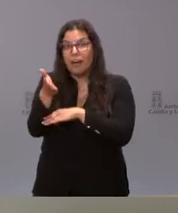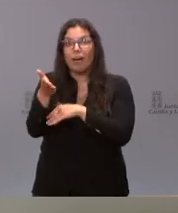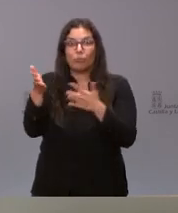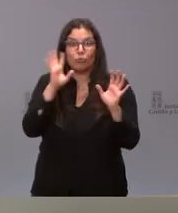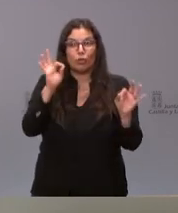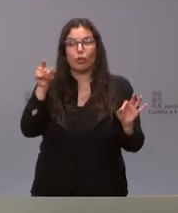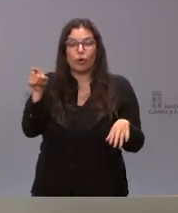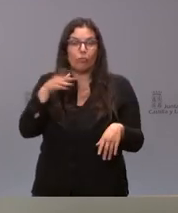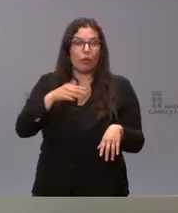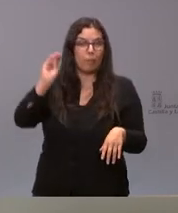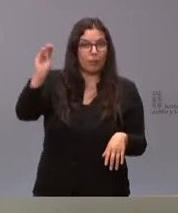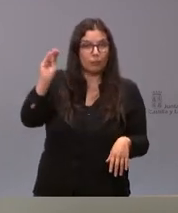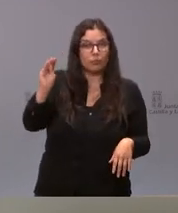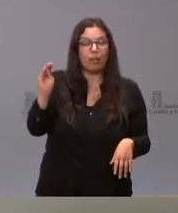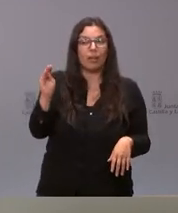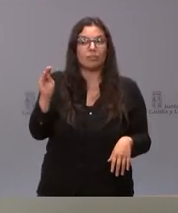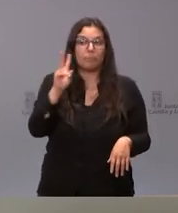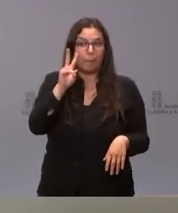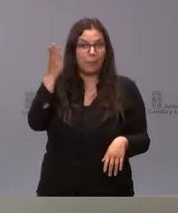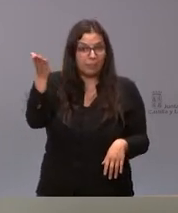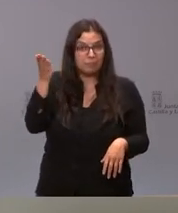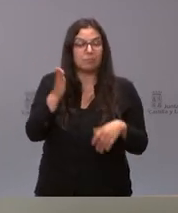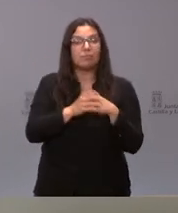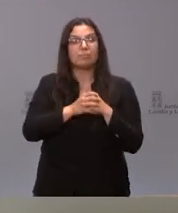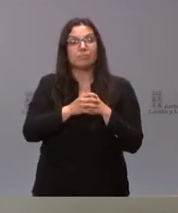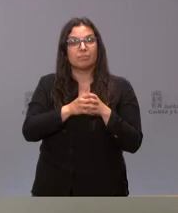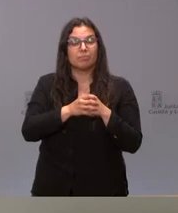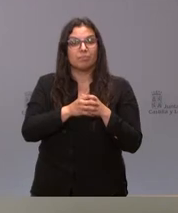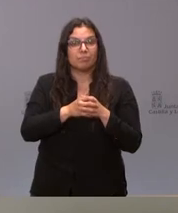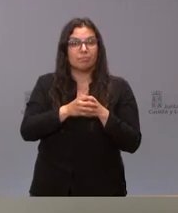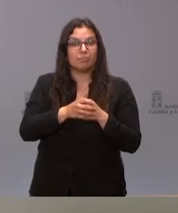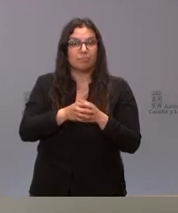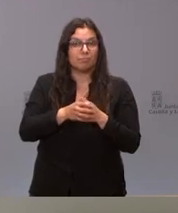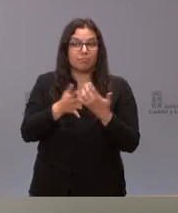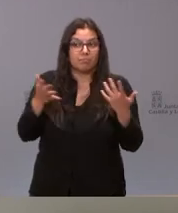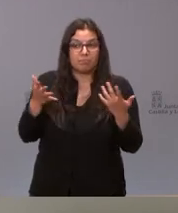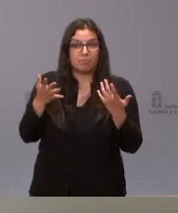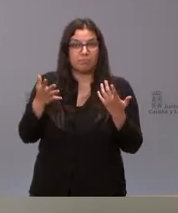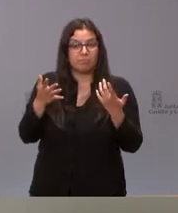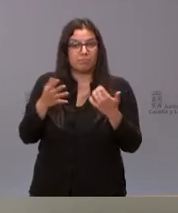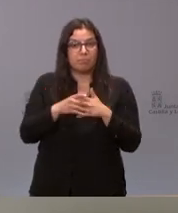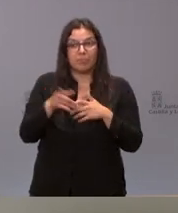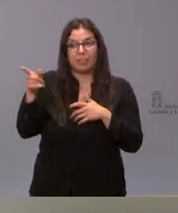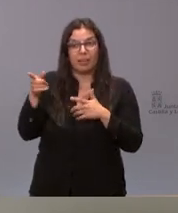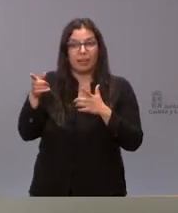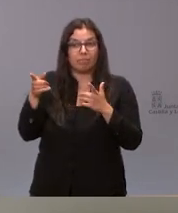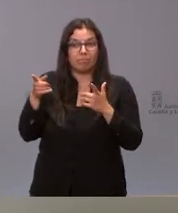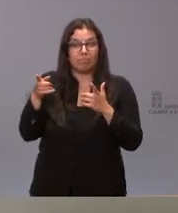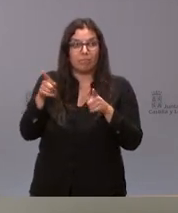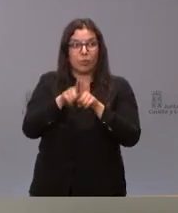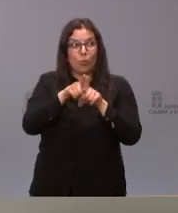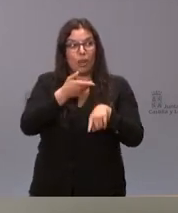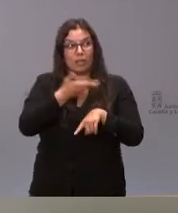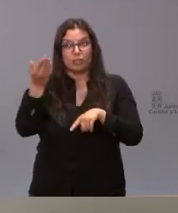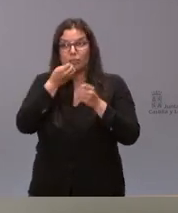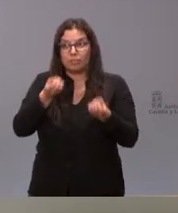naturalmente podrá encontrarle allí y como toda persona pues es libre de poder realizar